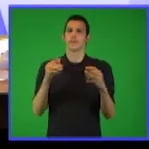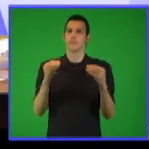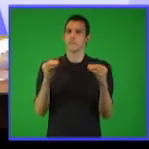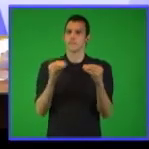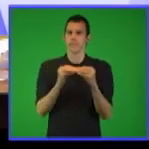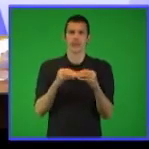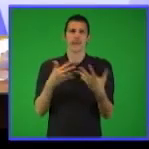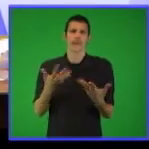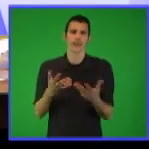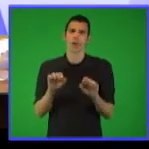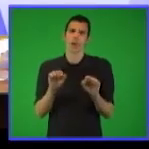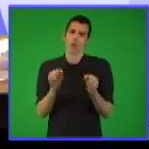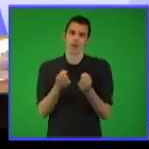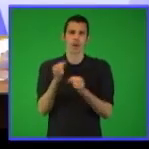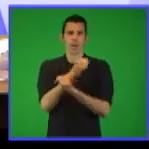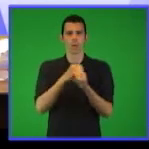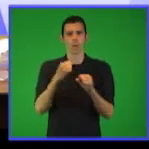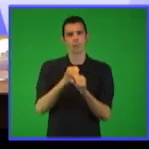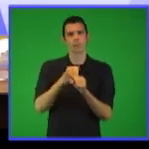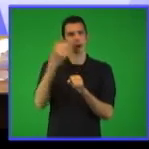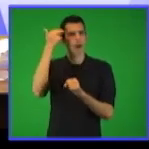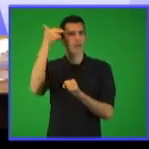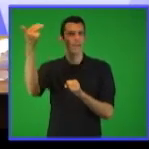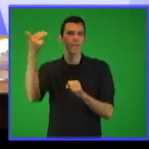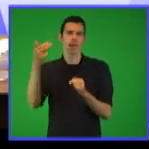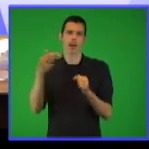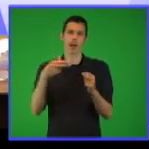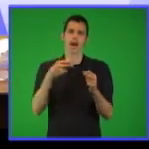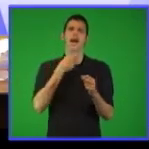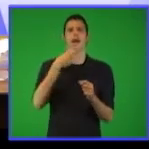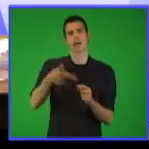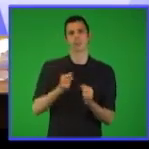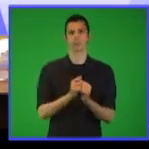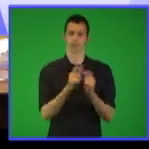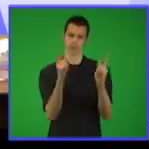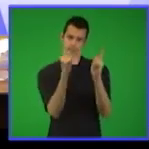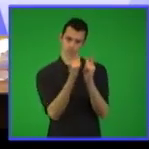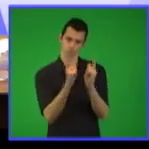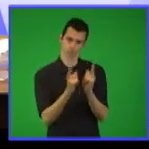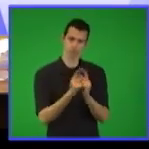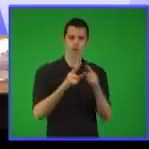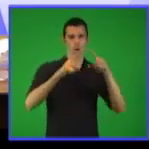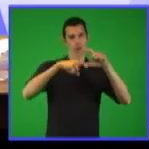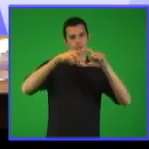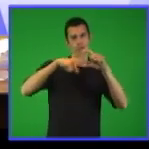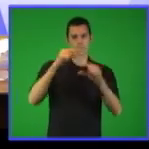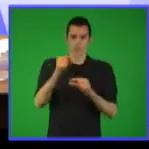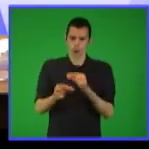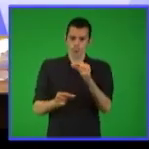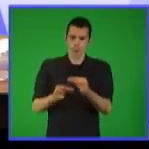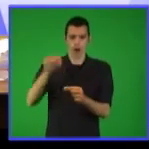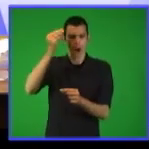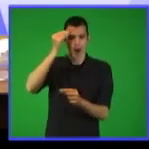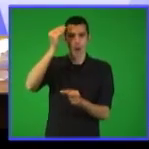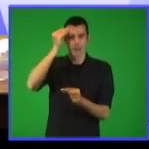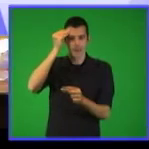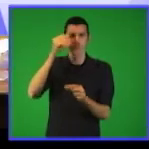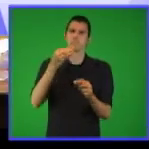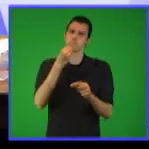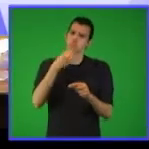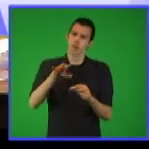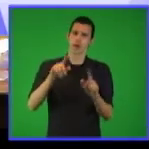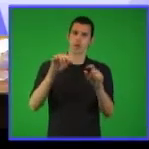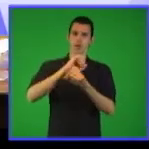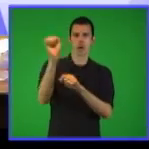están asociadas al desarrollo de habilidades para resumir en tablas, esquemas lógicos,